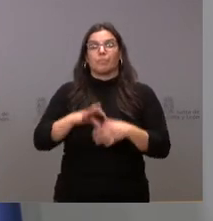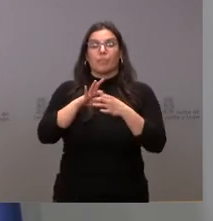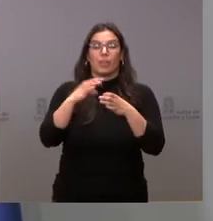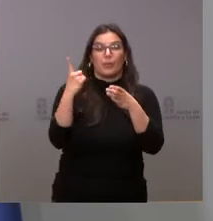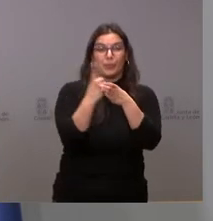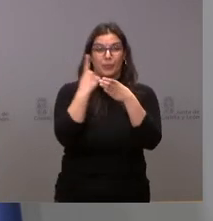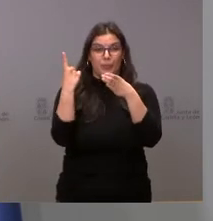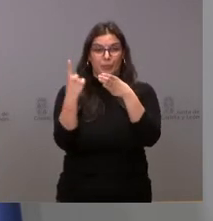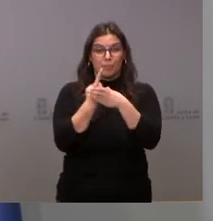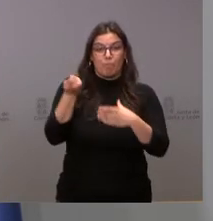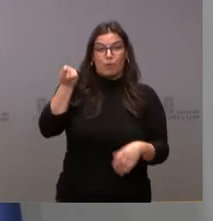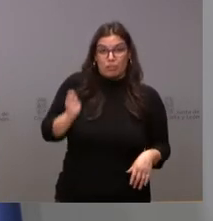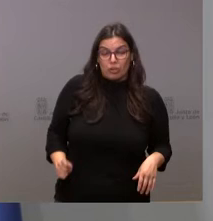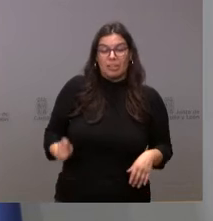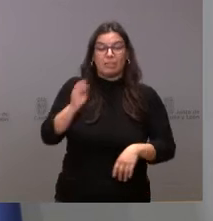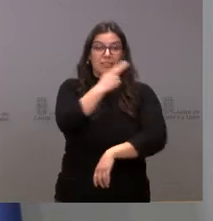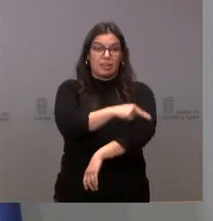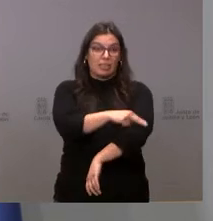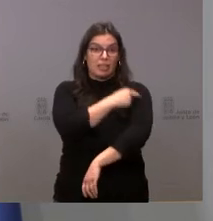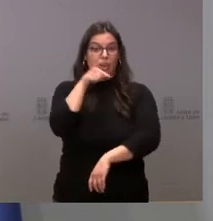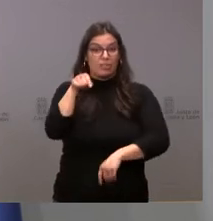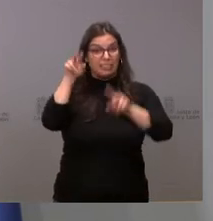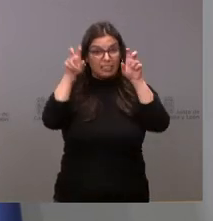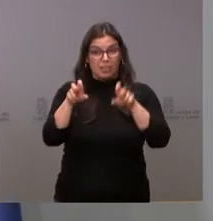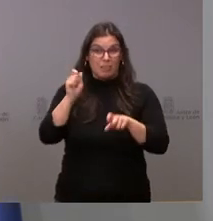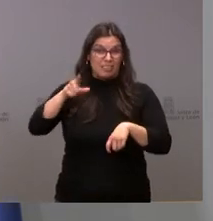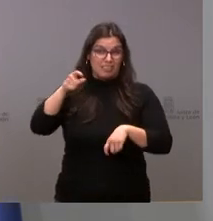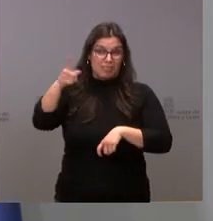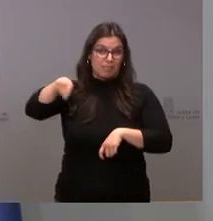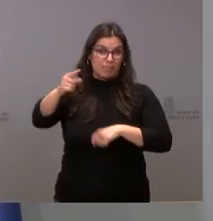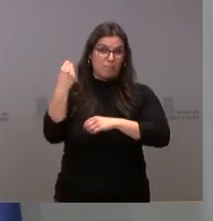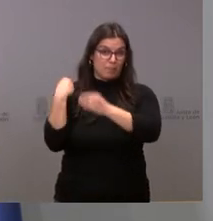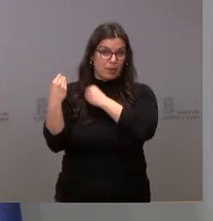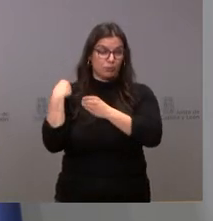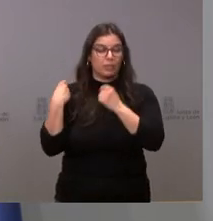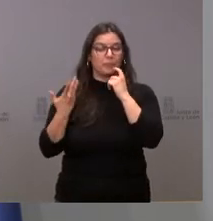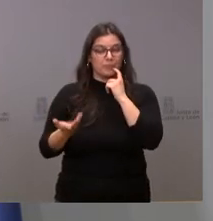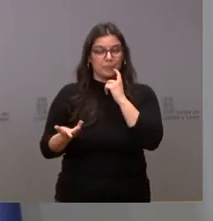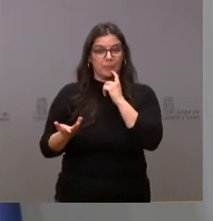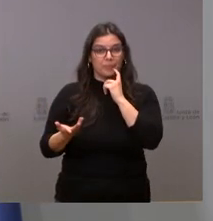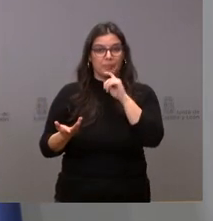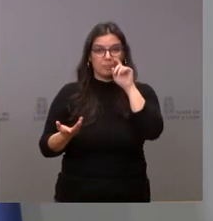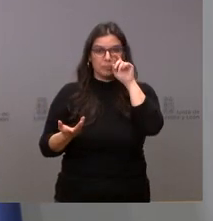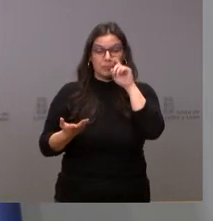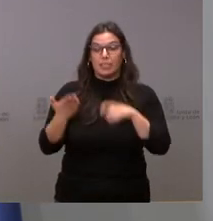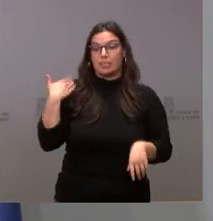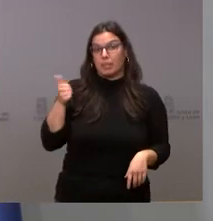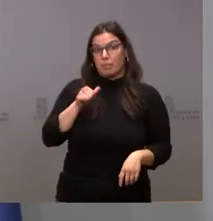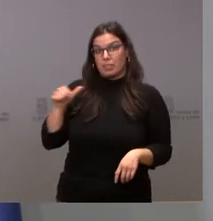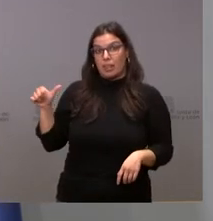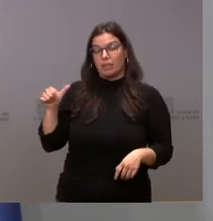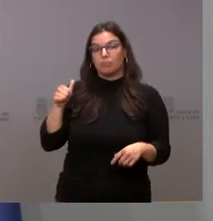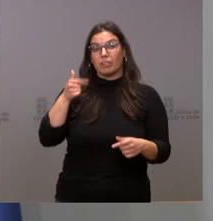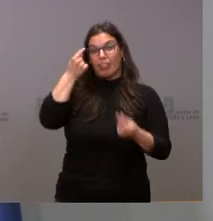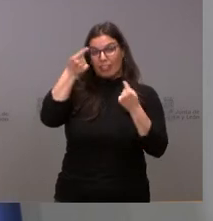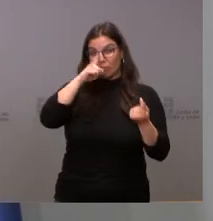aislamientos de los profesionales sanitarios, que es una cuestión sobre la cual ustedes han preguntado en reiteradas ocasiones, la semana pasada el dato